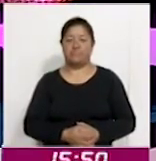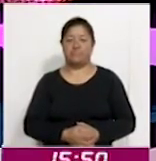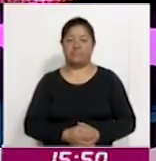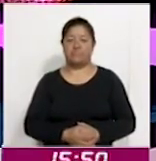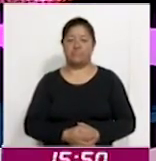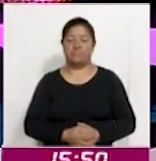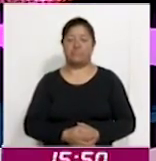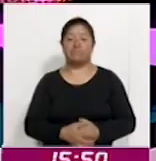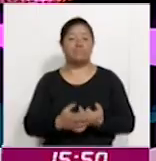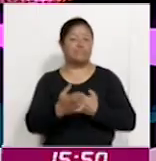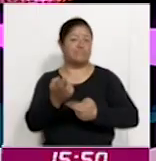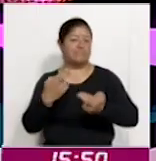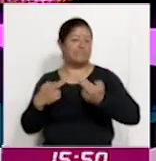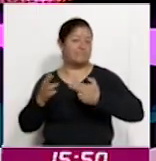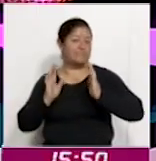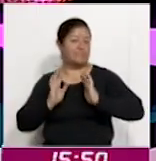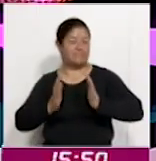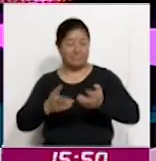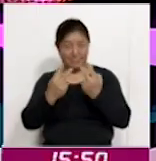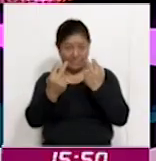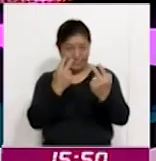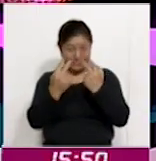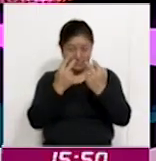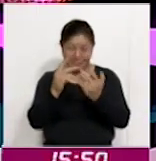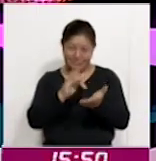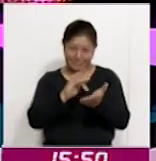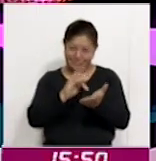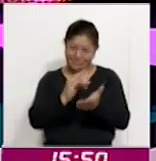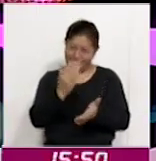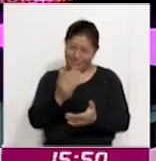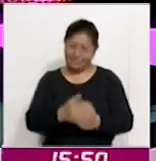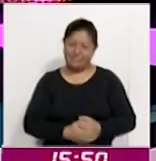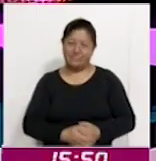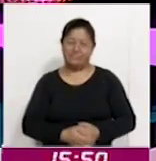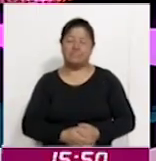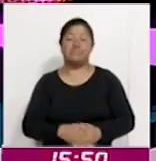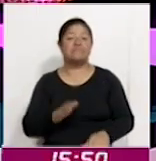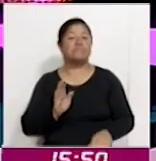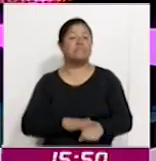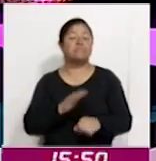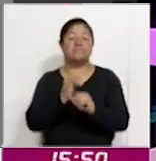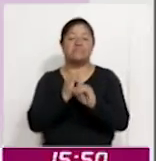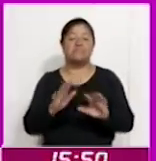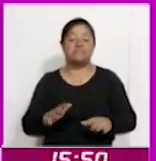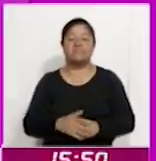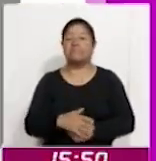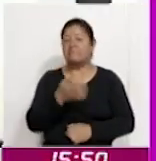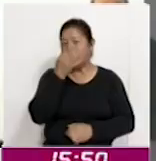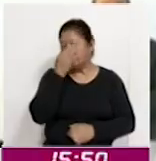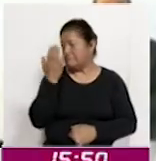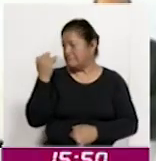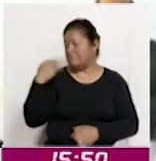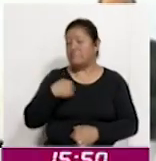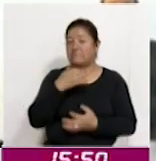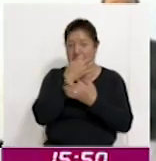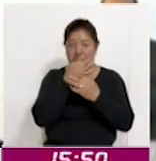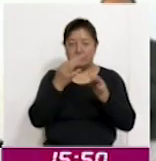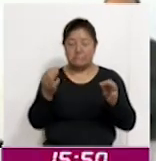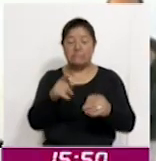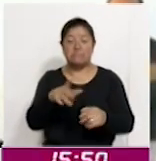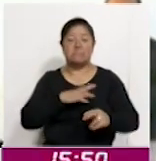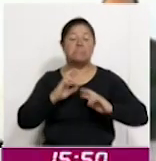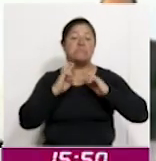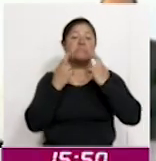Ya estamos de regreso, muchísimas gracias por continuar con nosotros. Y en más información, hace unos instantes le comentábamos sobre esta reunión que